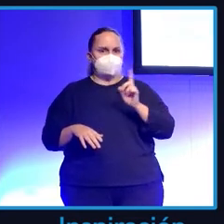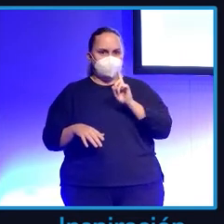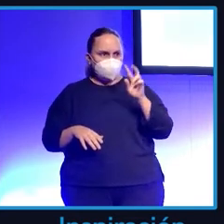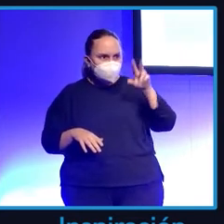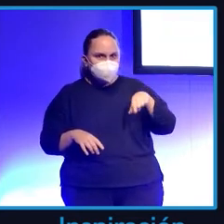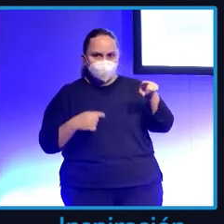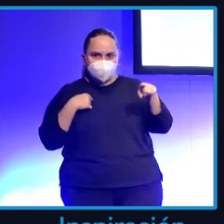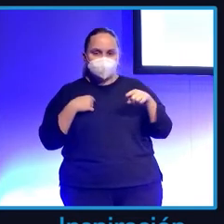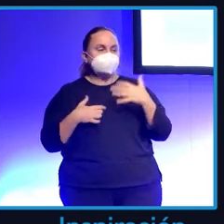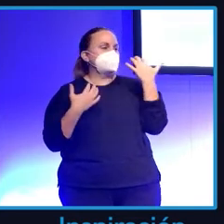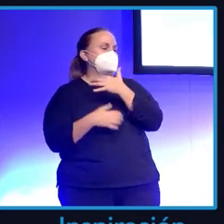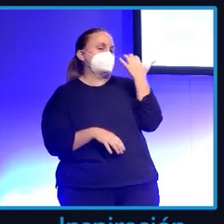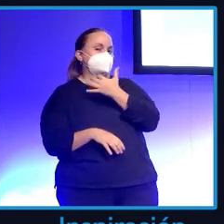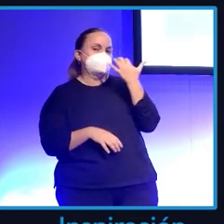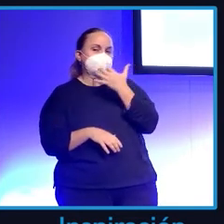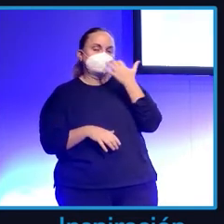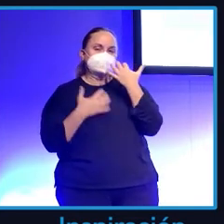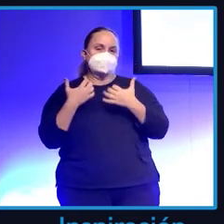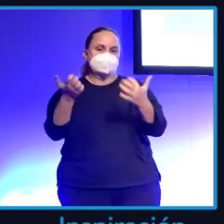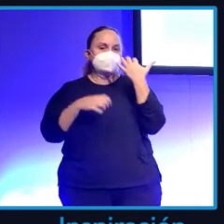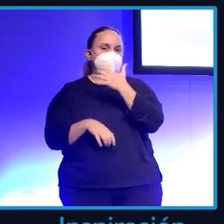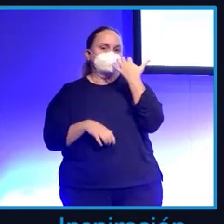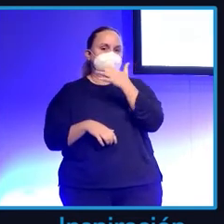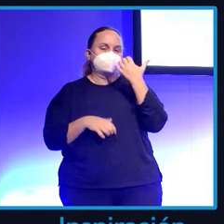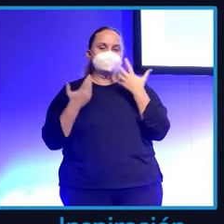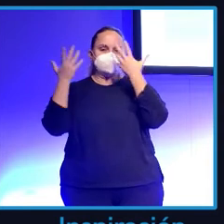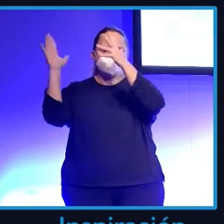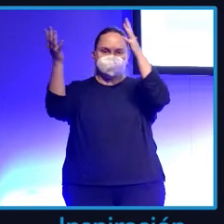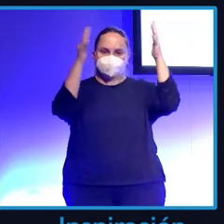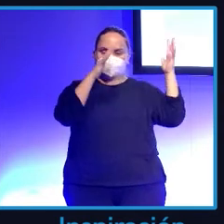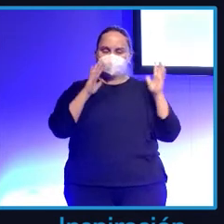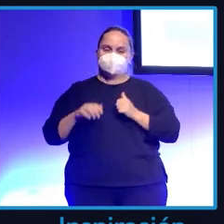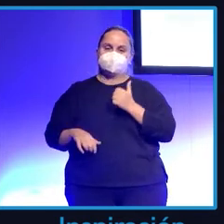Y soy yo. sea, bueno. Gracias.